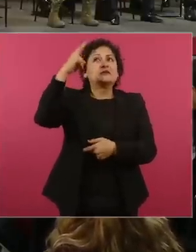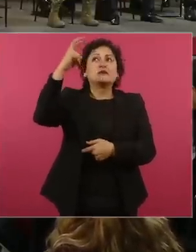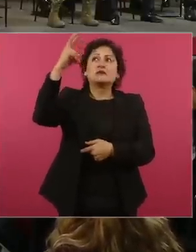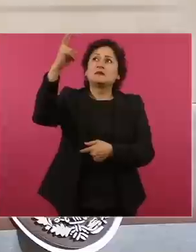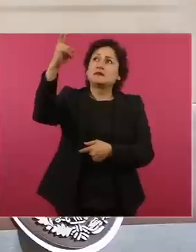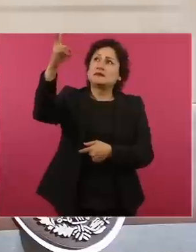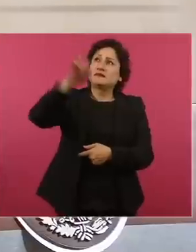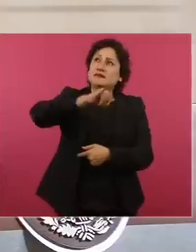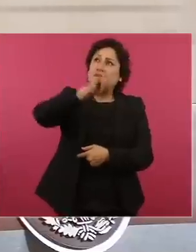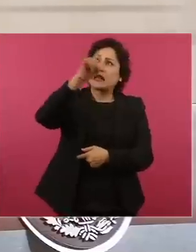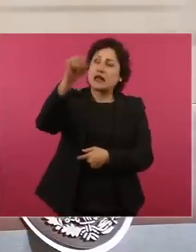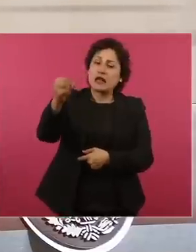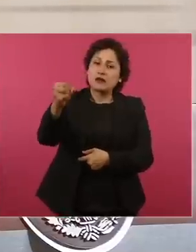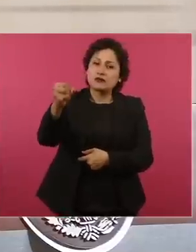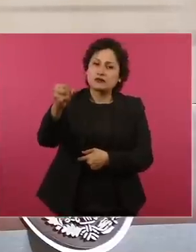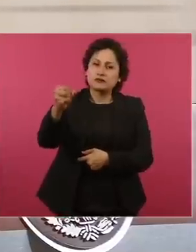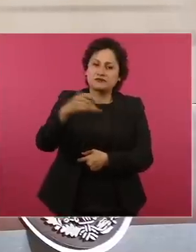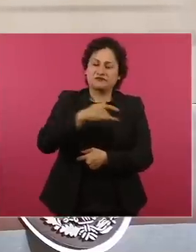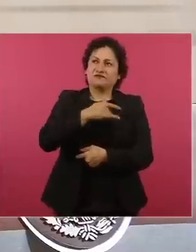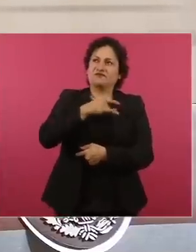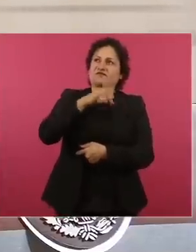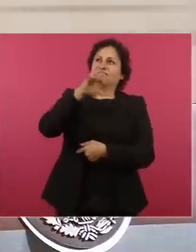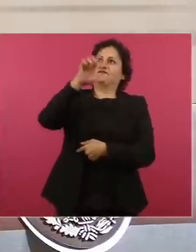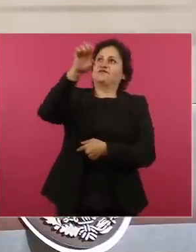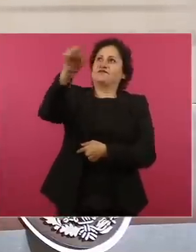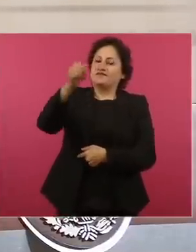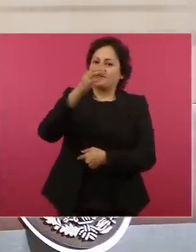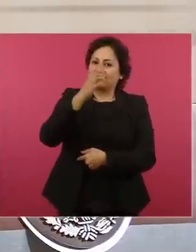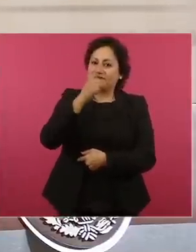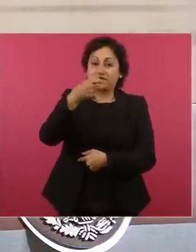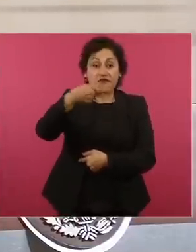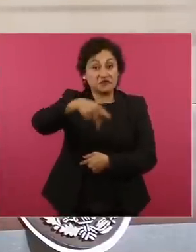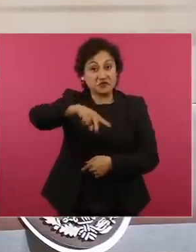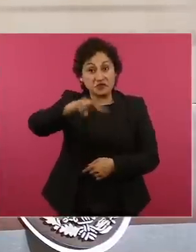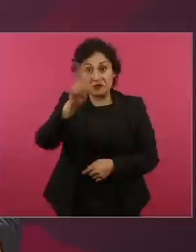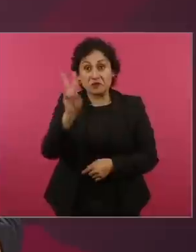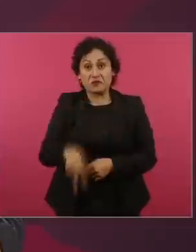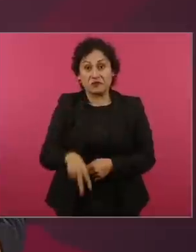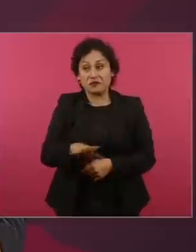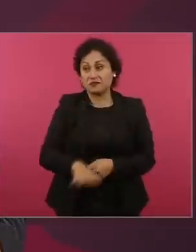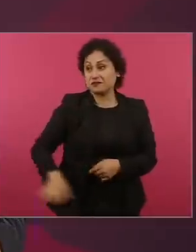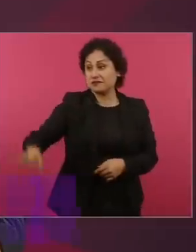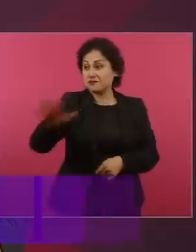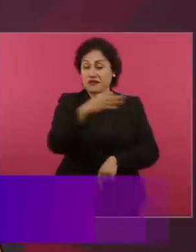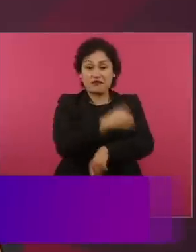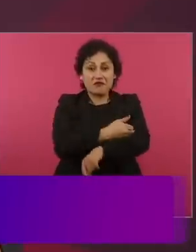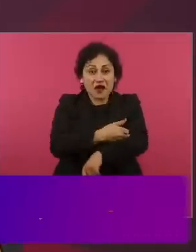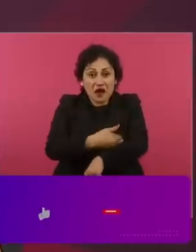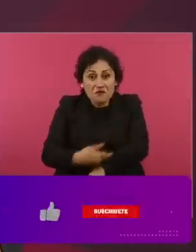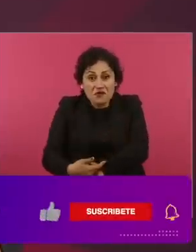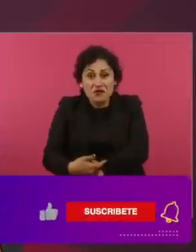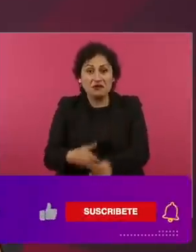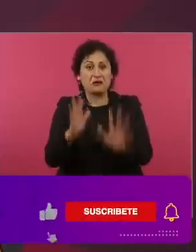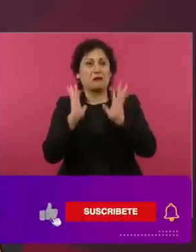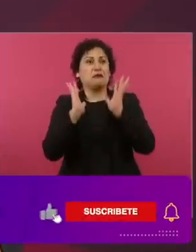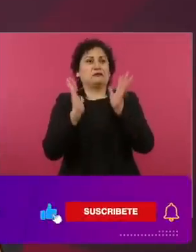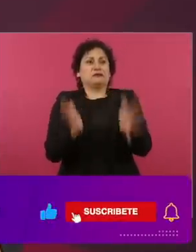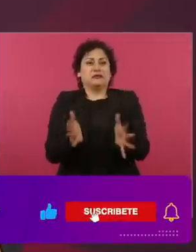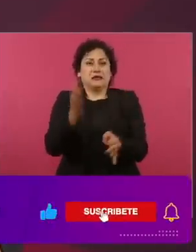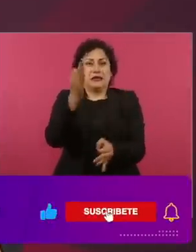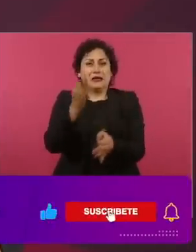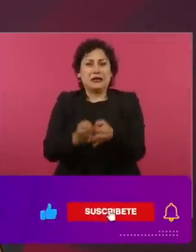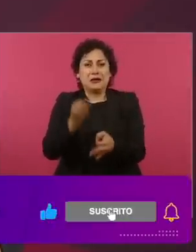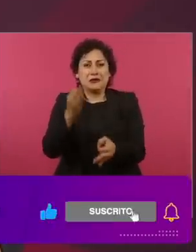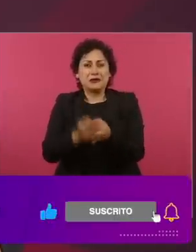Y la verdad, no sé, yo creo que el gusto por todas estas familias y que se haya logrado esta